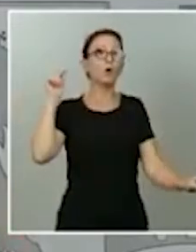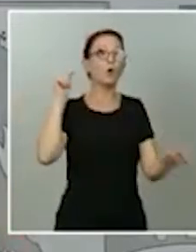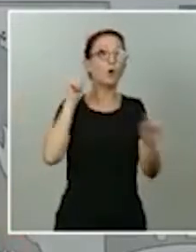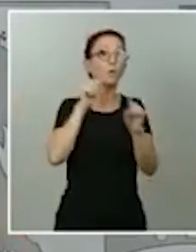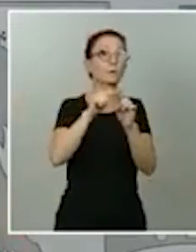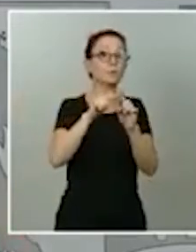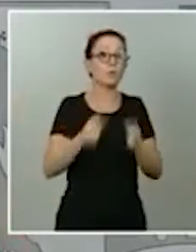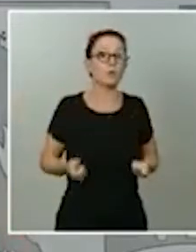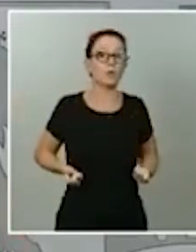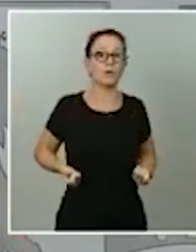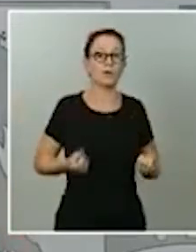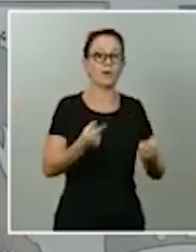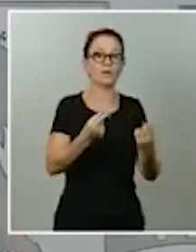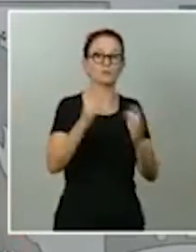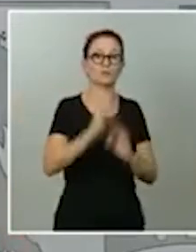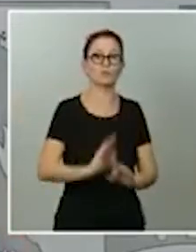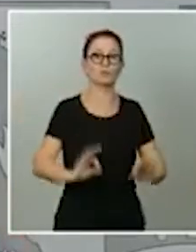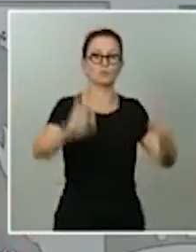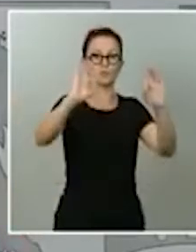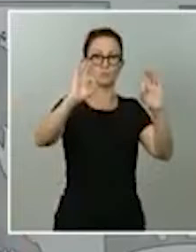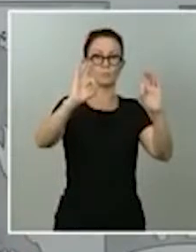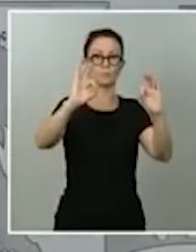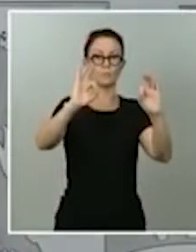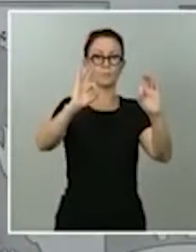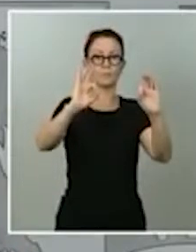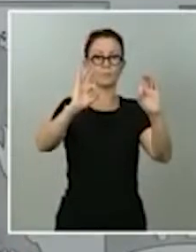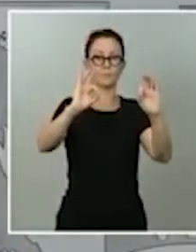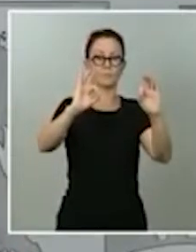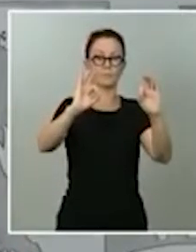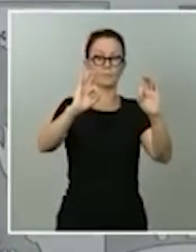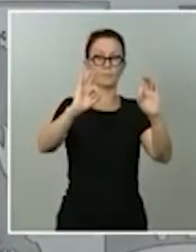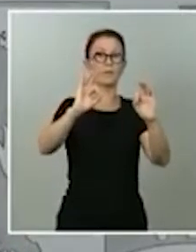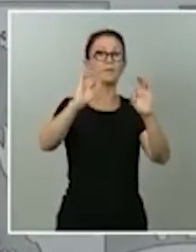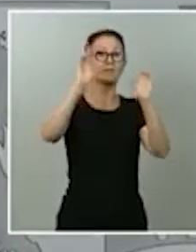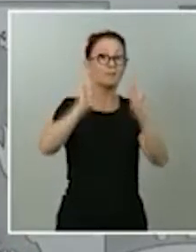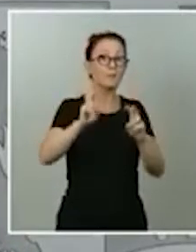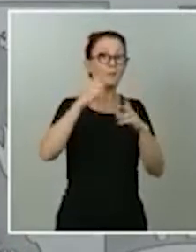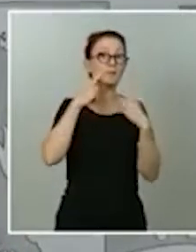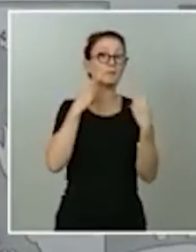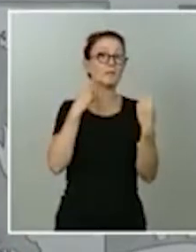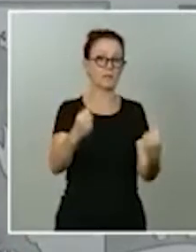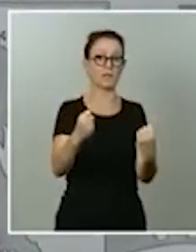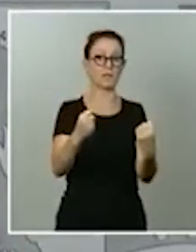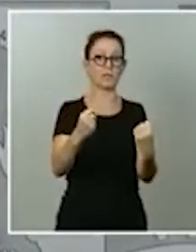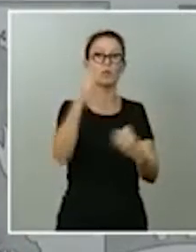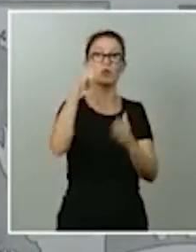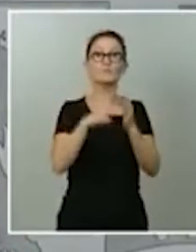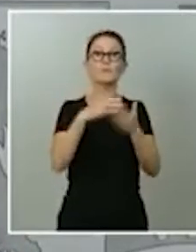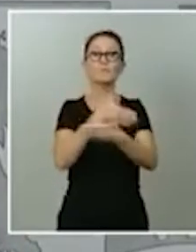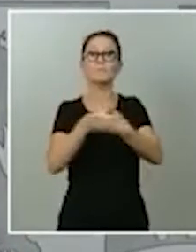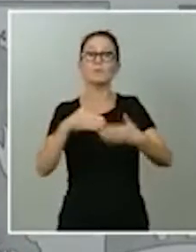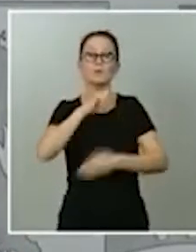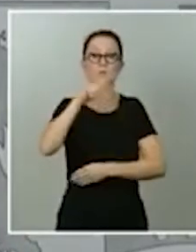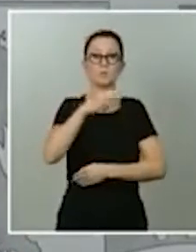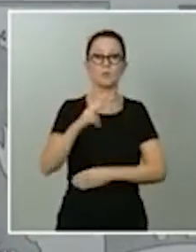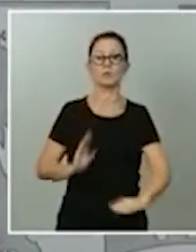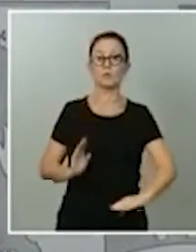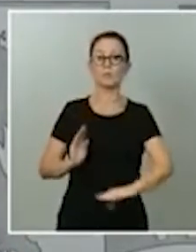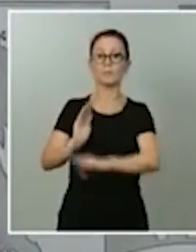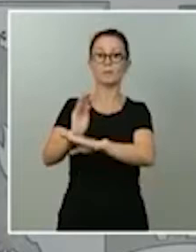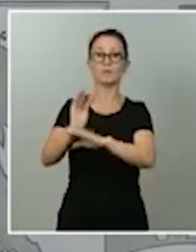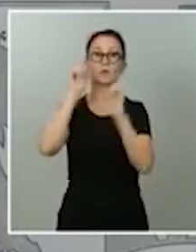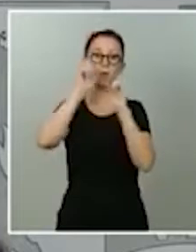en el ámbito sanitario, 9.000 millones de euros, 2.000 millones de euros para la inversión educativa, que ha permitido, por ejemplo,